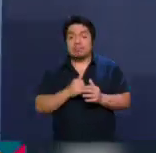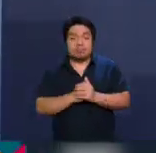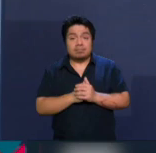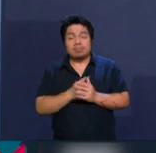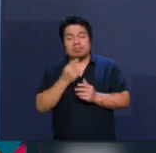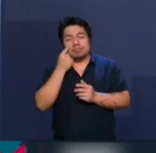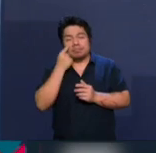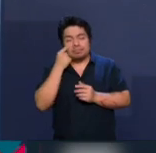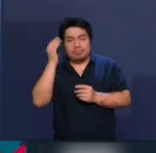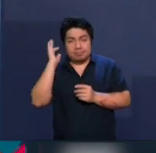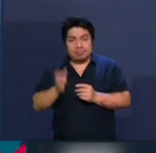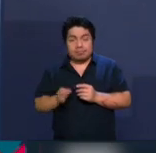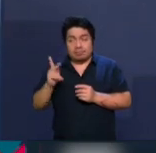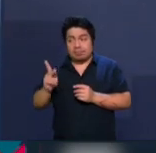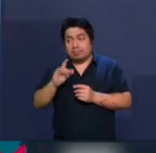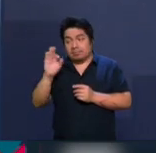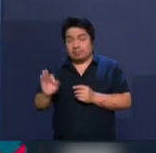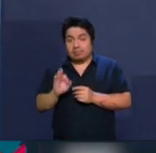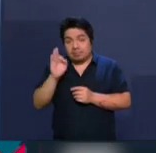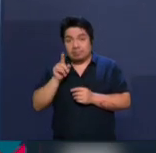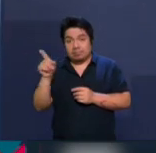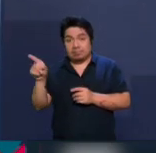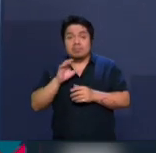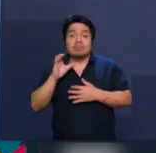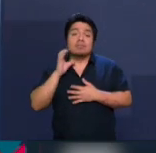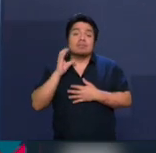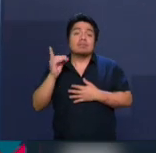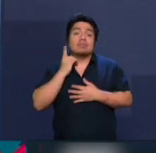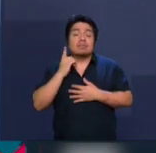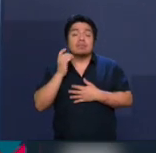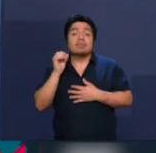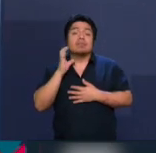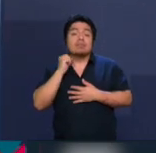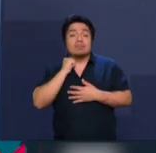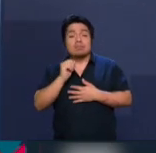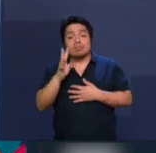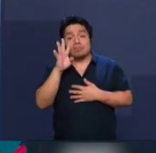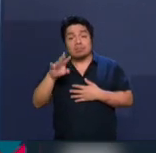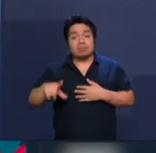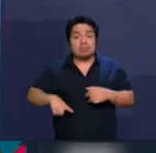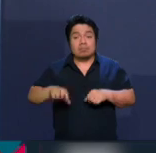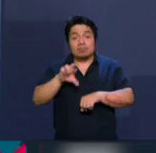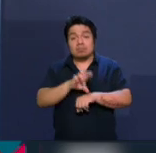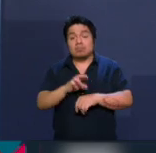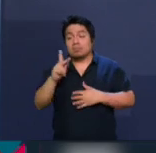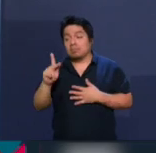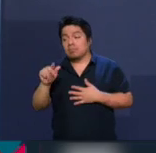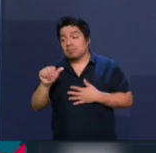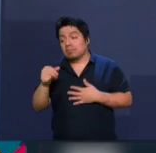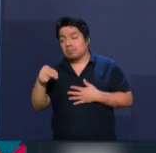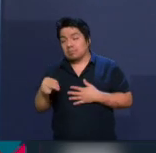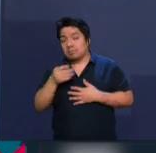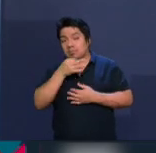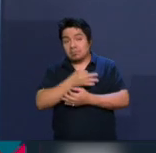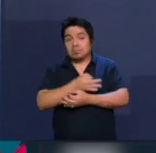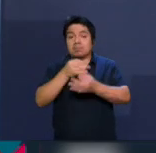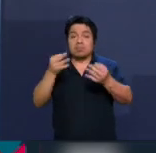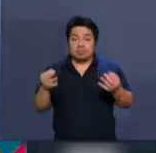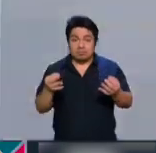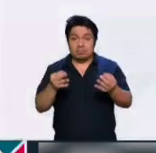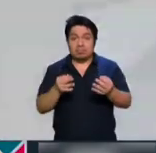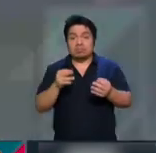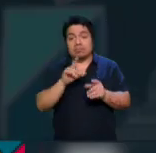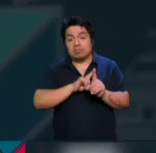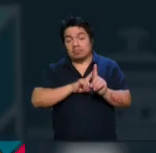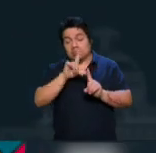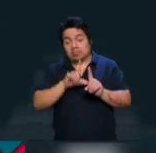Y tras la aprobación de la reforma judicial en el Congreso de la Unión, las y los cuatro gobernadores del PAN aseguraron en un pronunciamiento conjunto que el